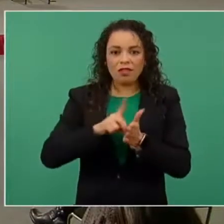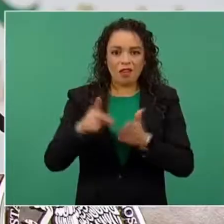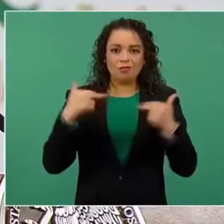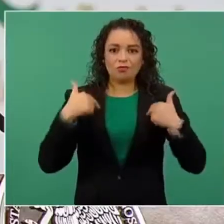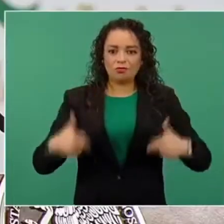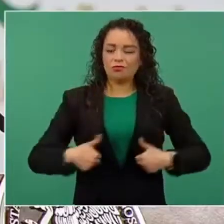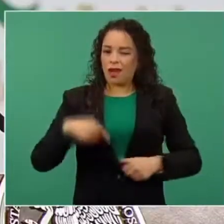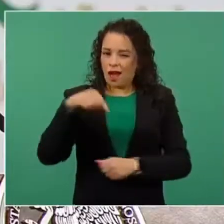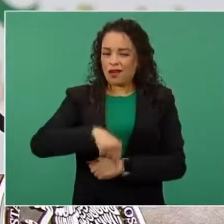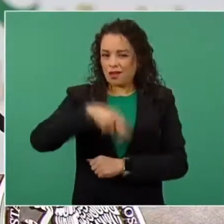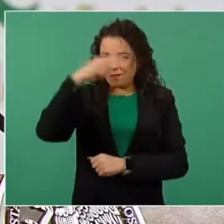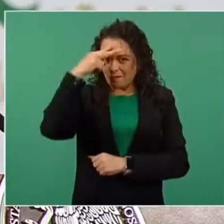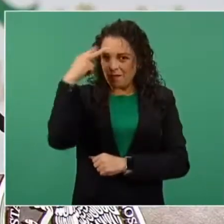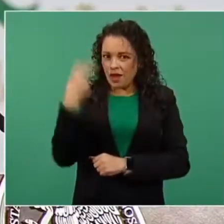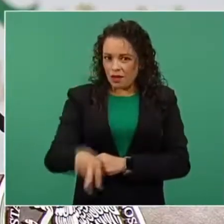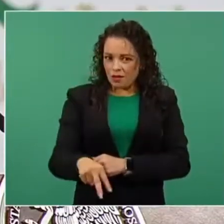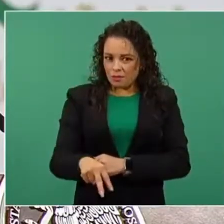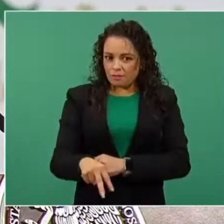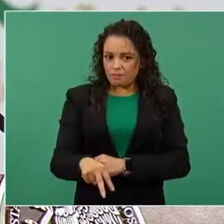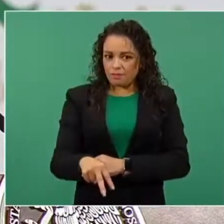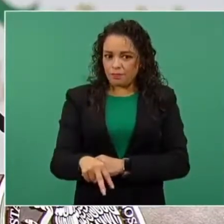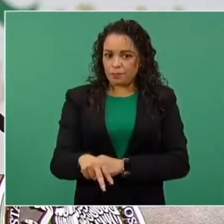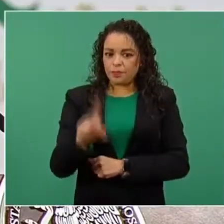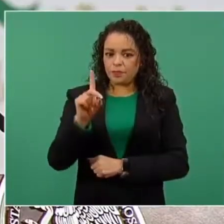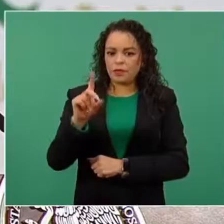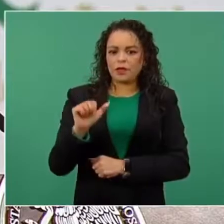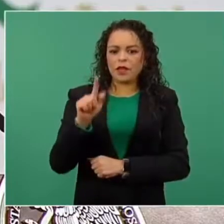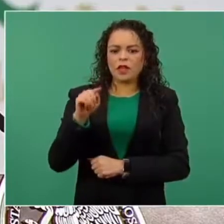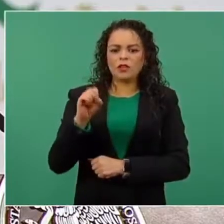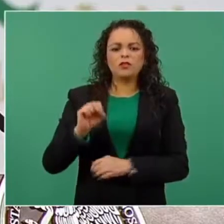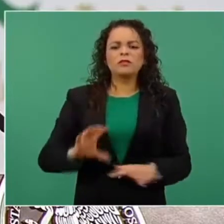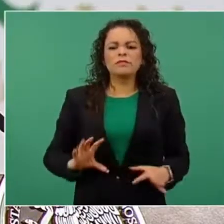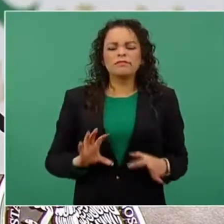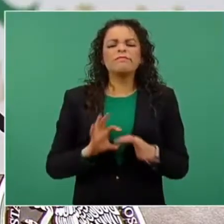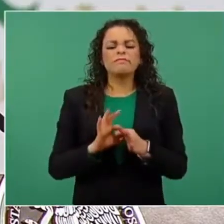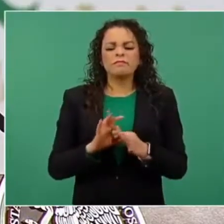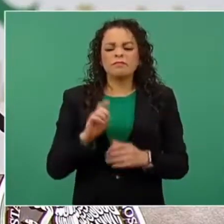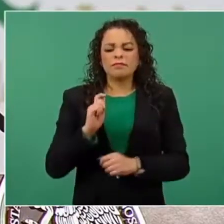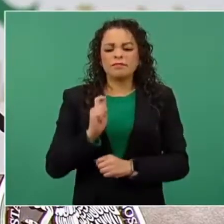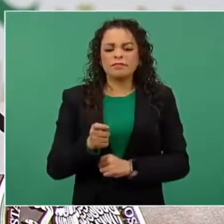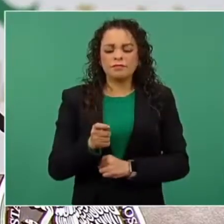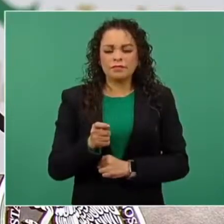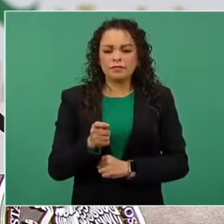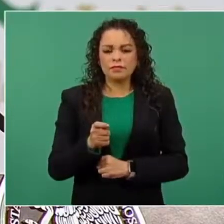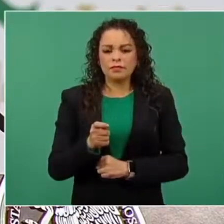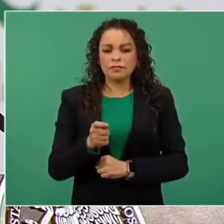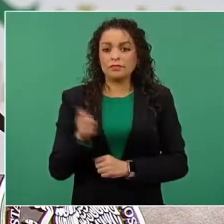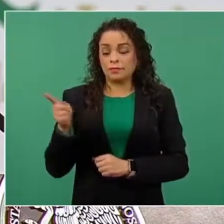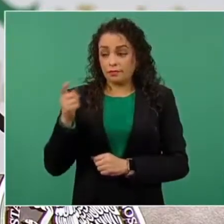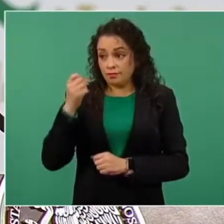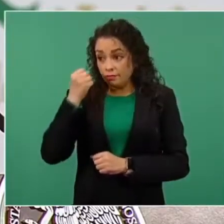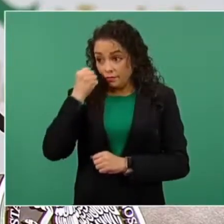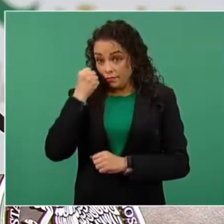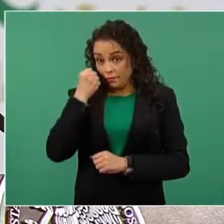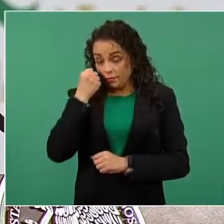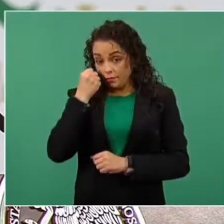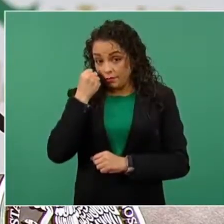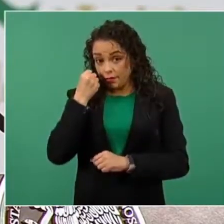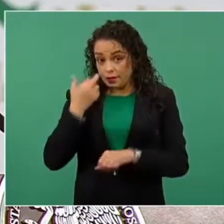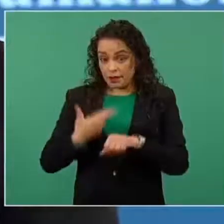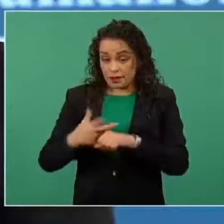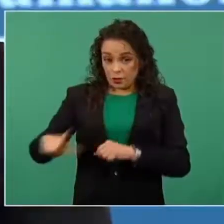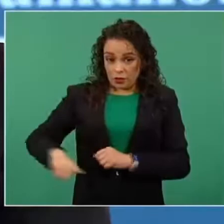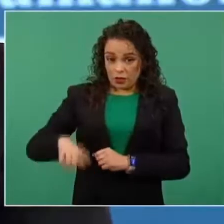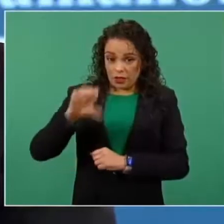el país. Voy a presentar los datos que corresponden fundamentalmente a los recursos que desde la Secretaría de Gobernación se han